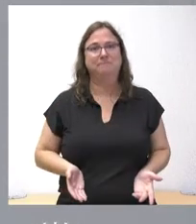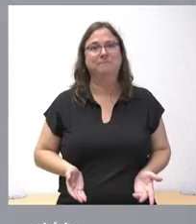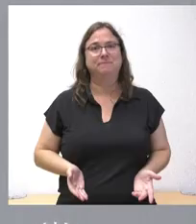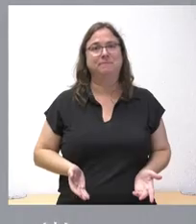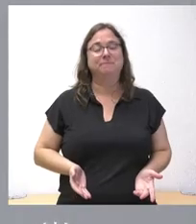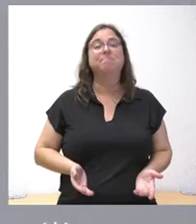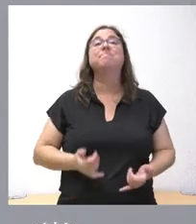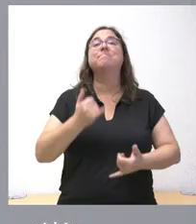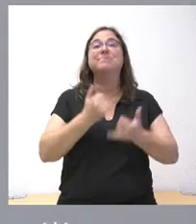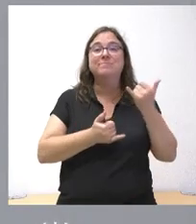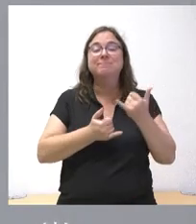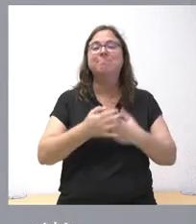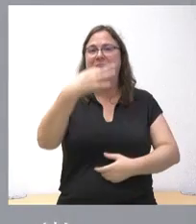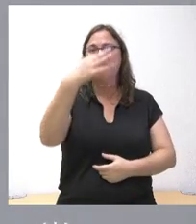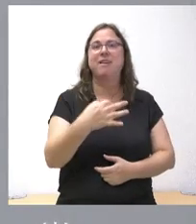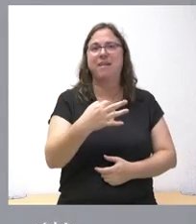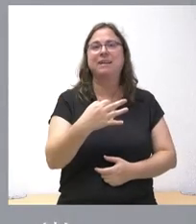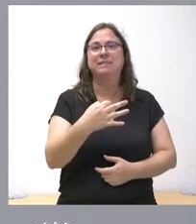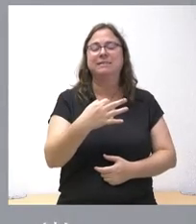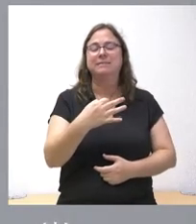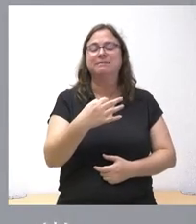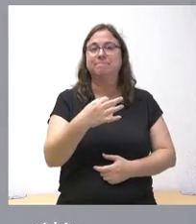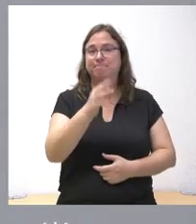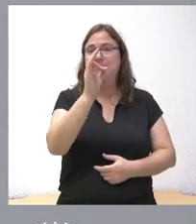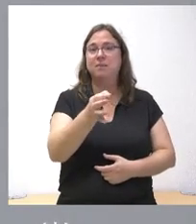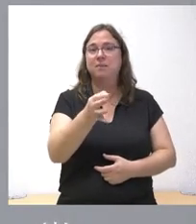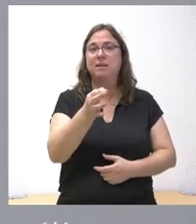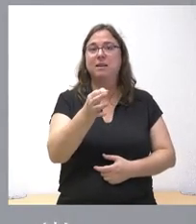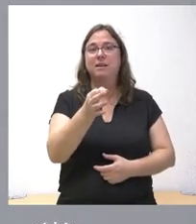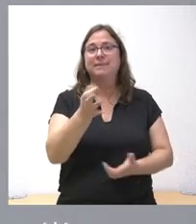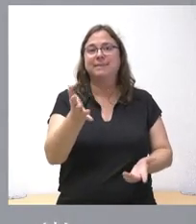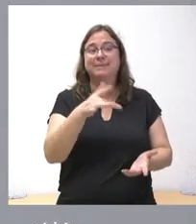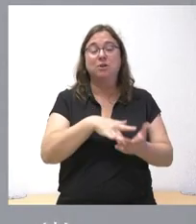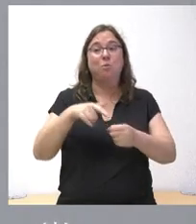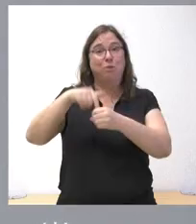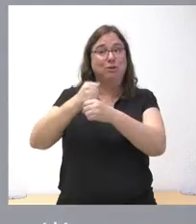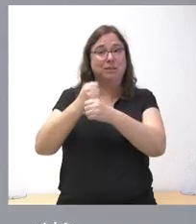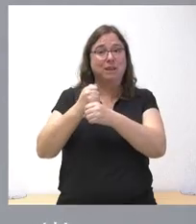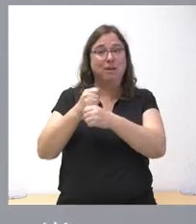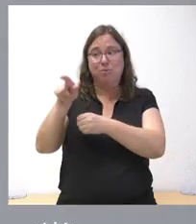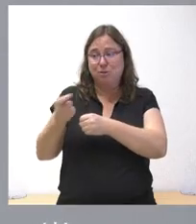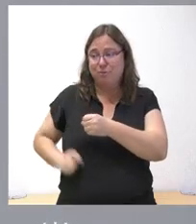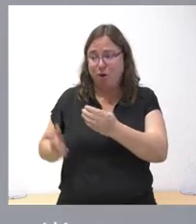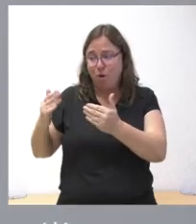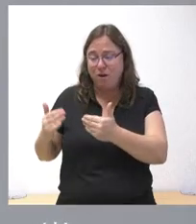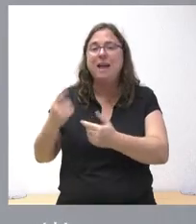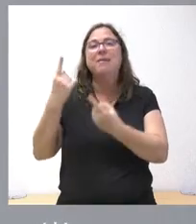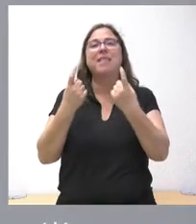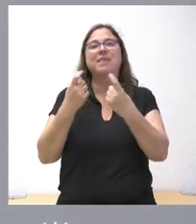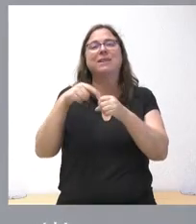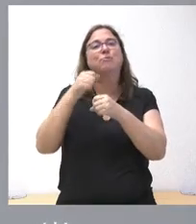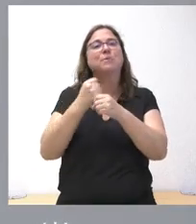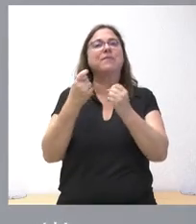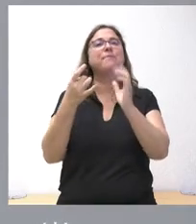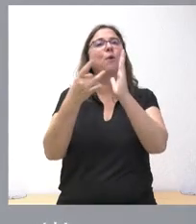Por tanto, sí que es verdad que apreciamos que esos puestos de trabajo requieren a veces algunas cualificaciones o